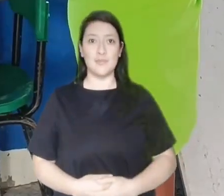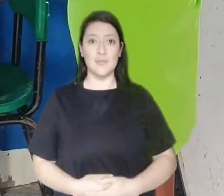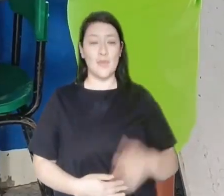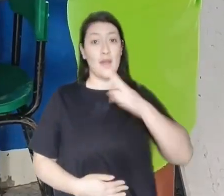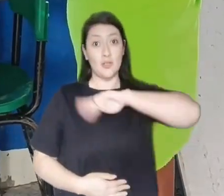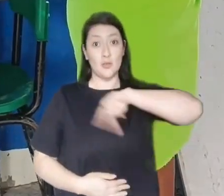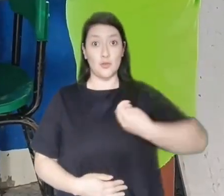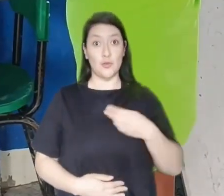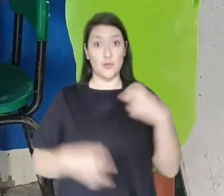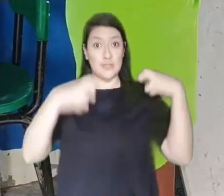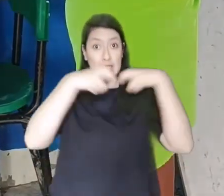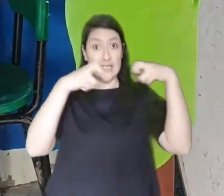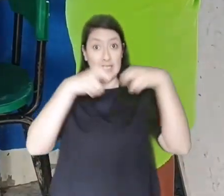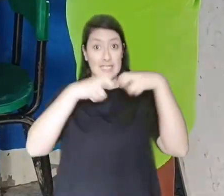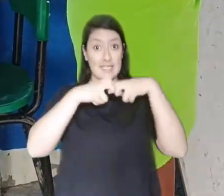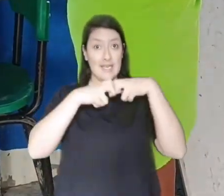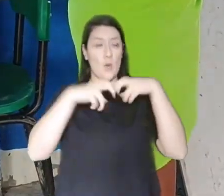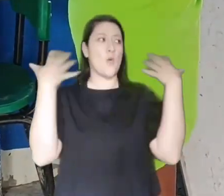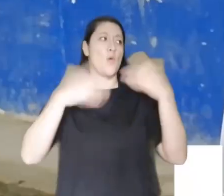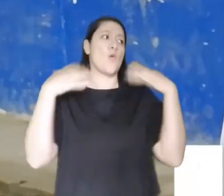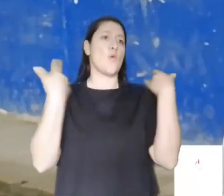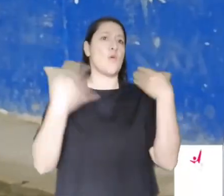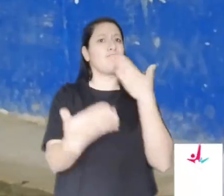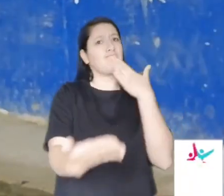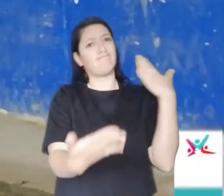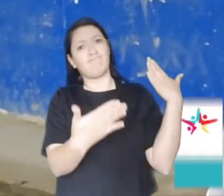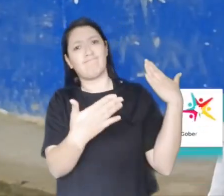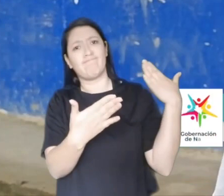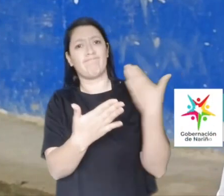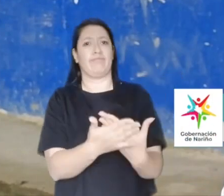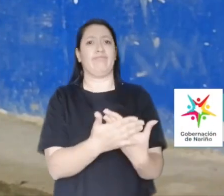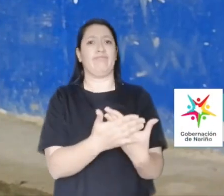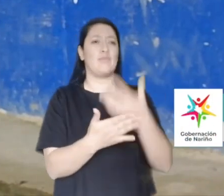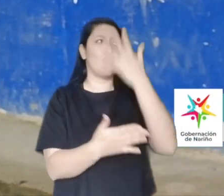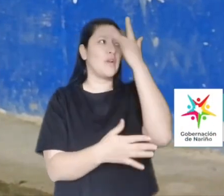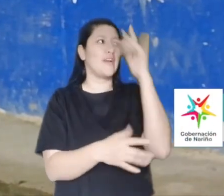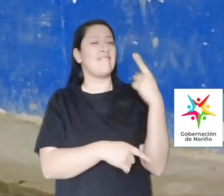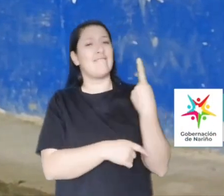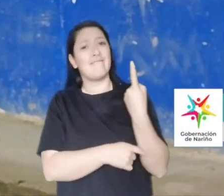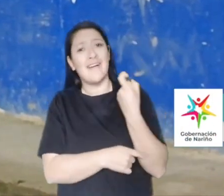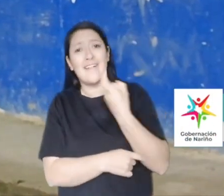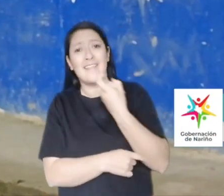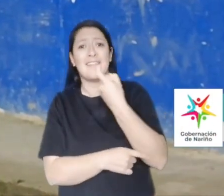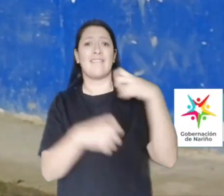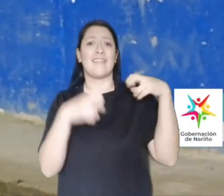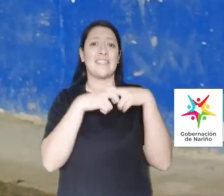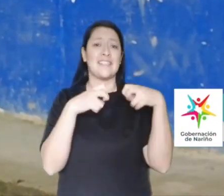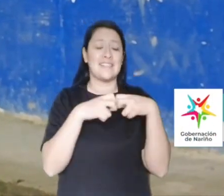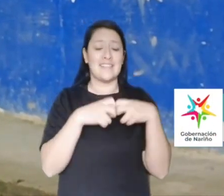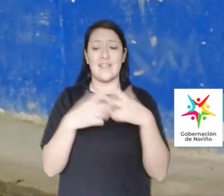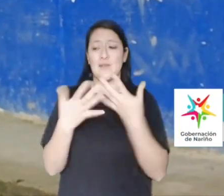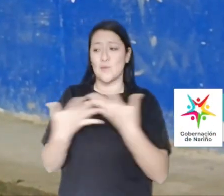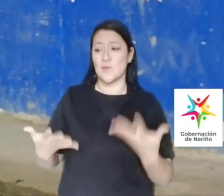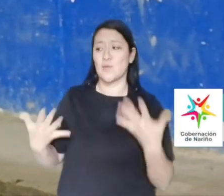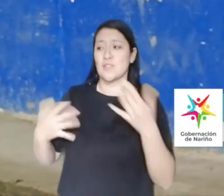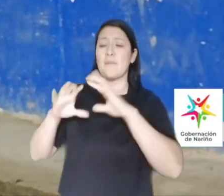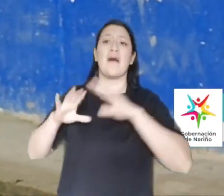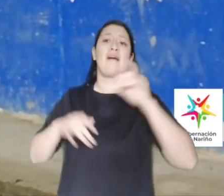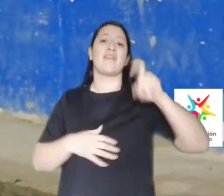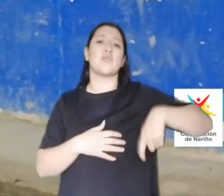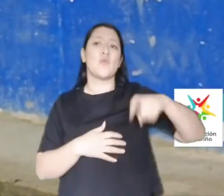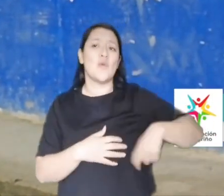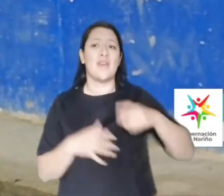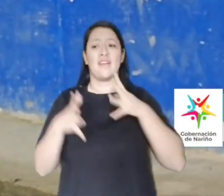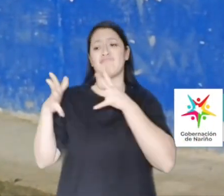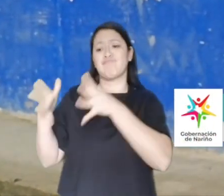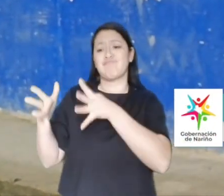importante para nosotros. Por las energías estamos agradecidos, pues no es que hay veces que nos faltaba esa